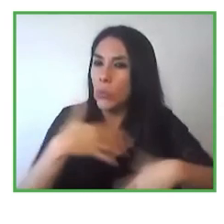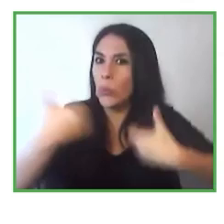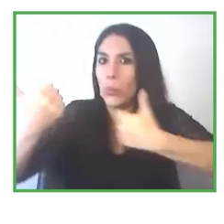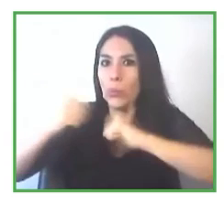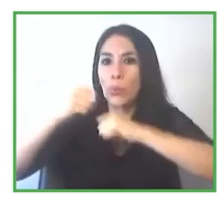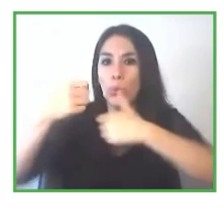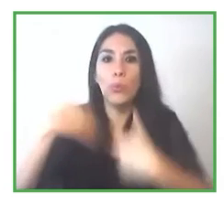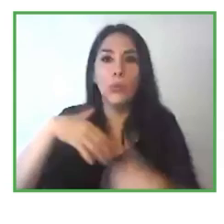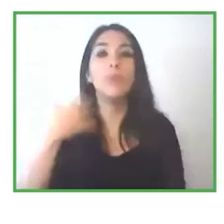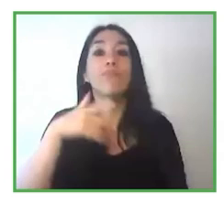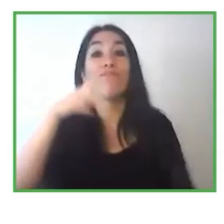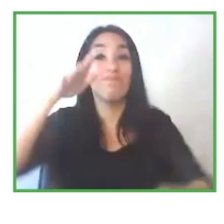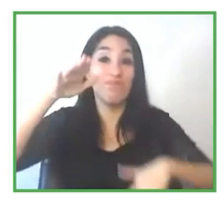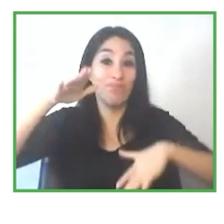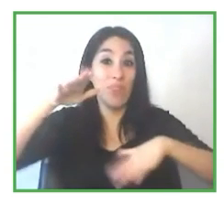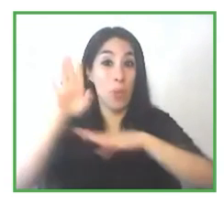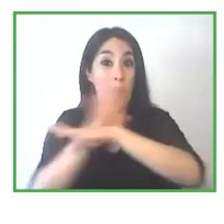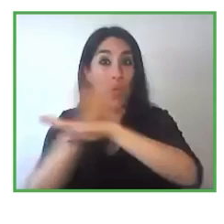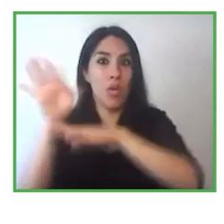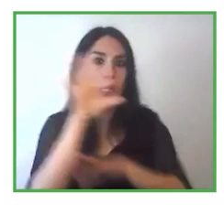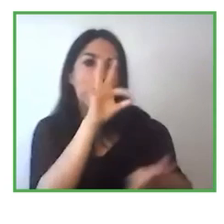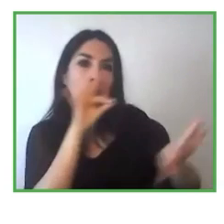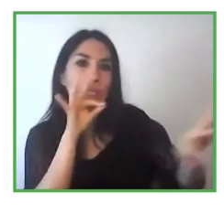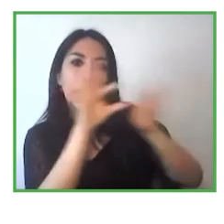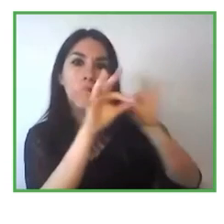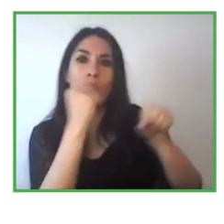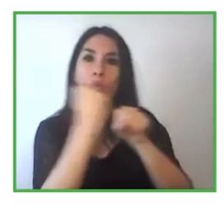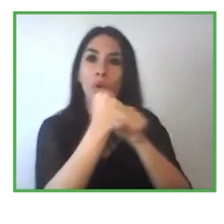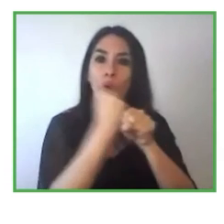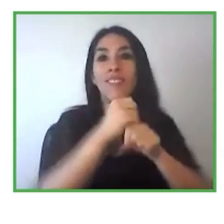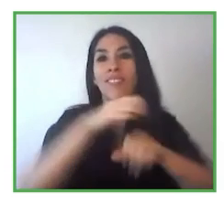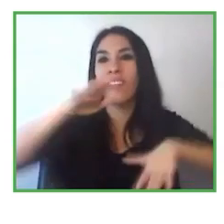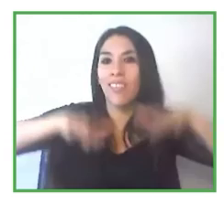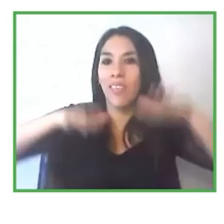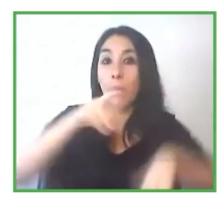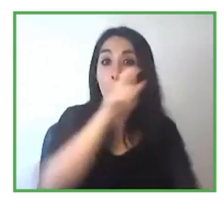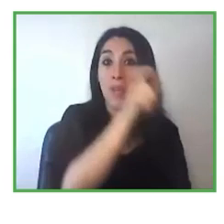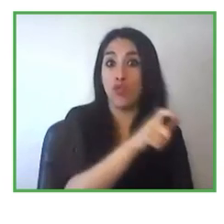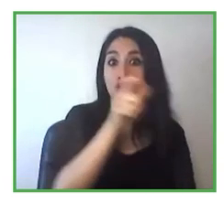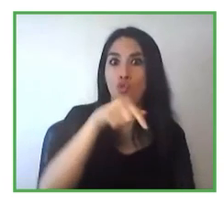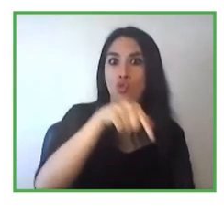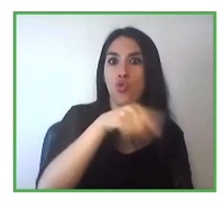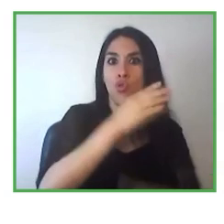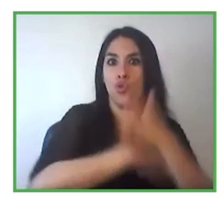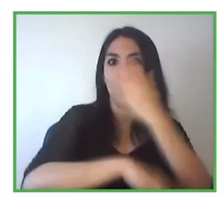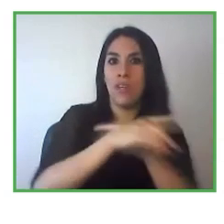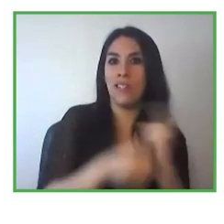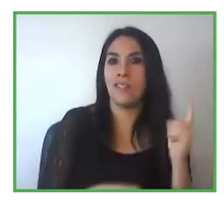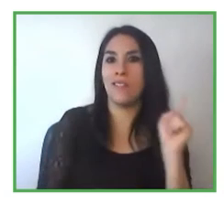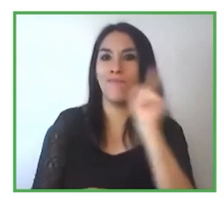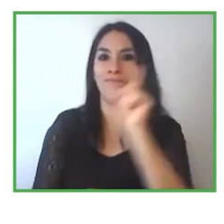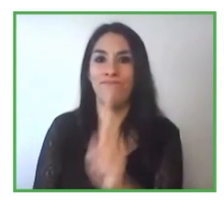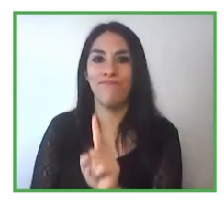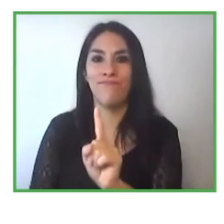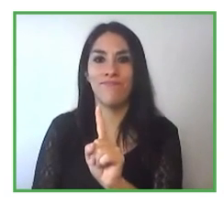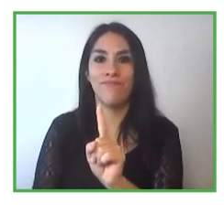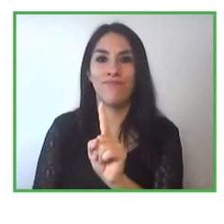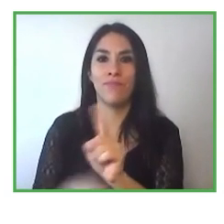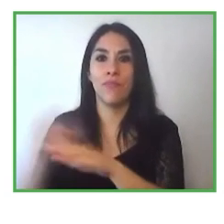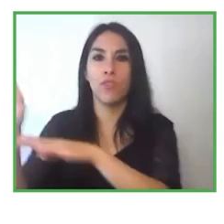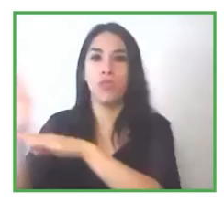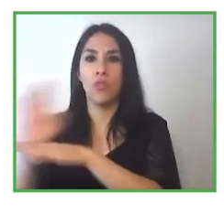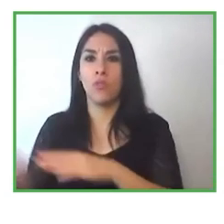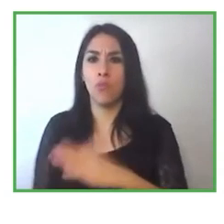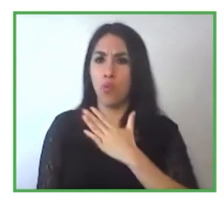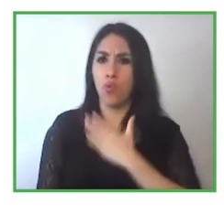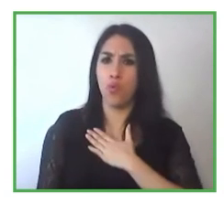muchas veces ellos van con alguna con algún requisito tal